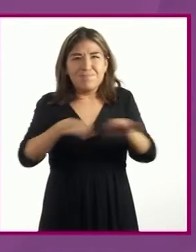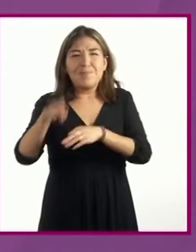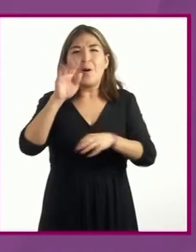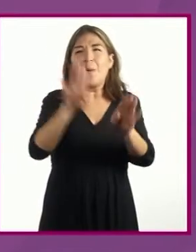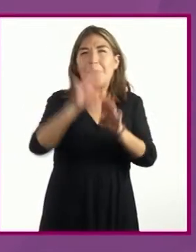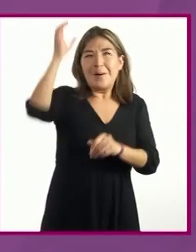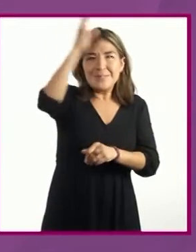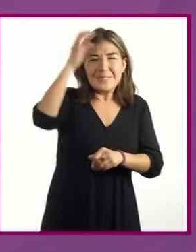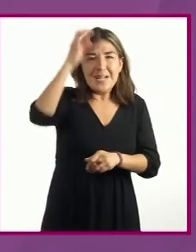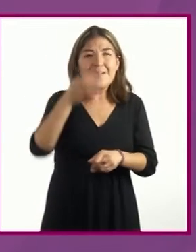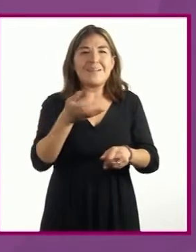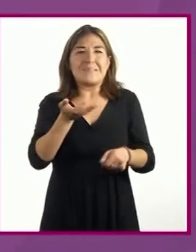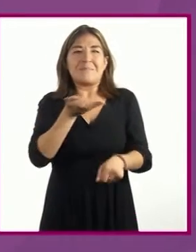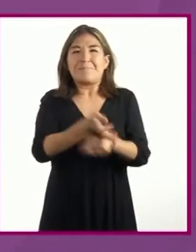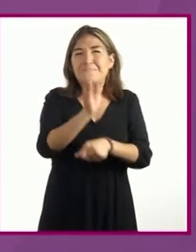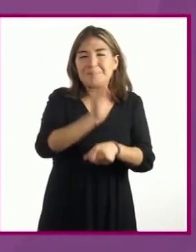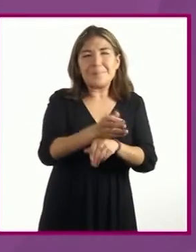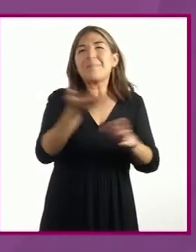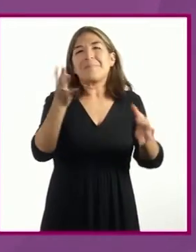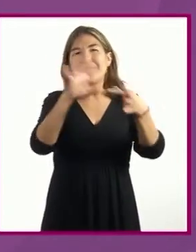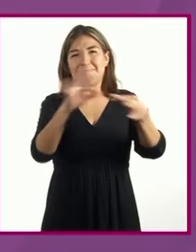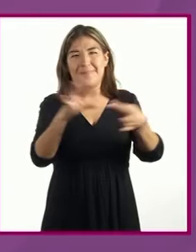comedia, por mencionar algunos.